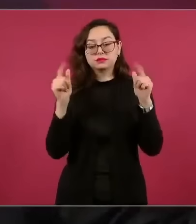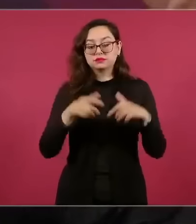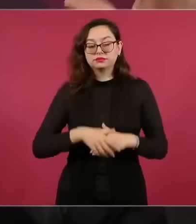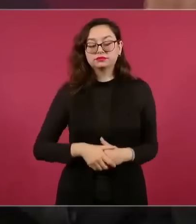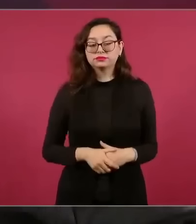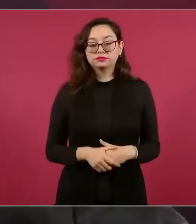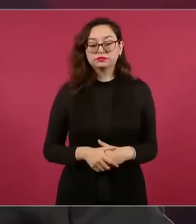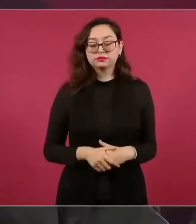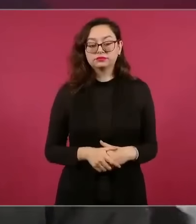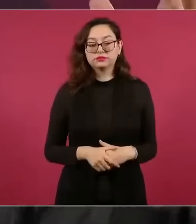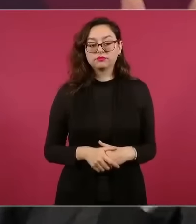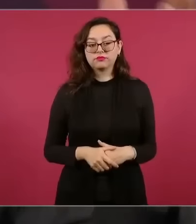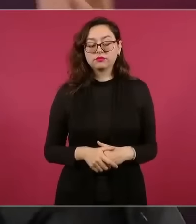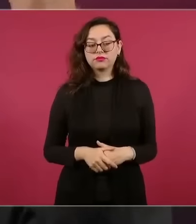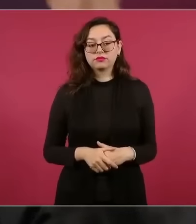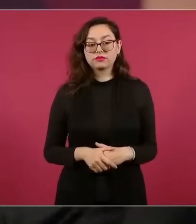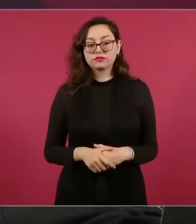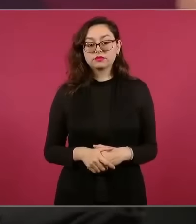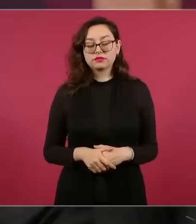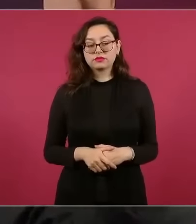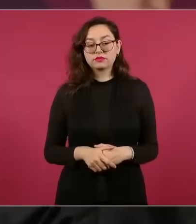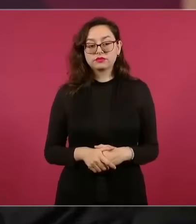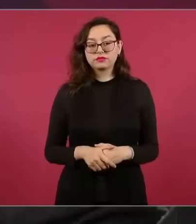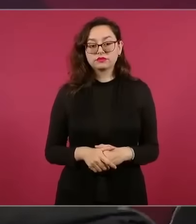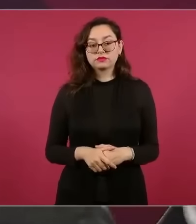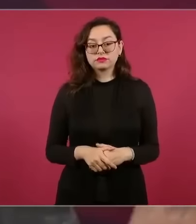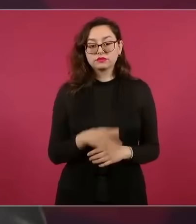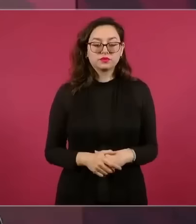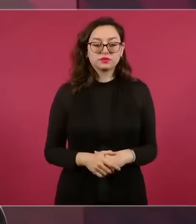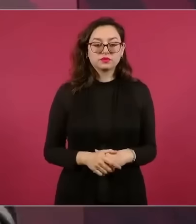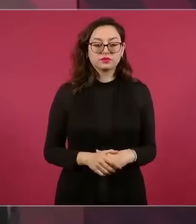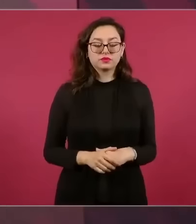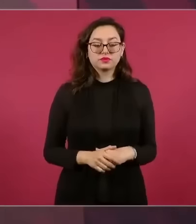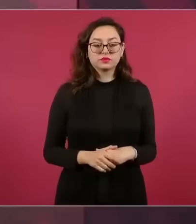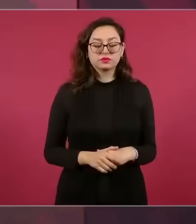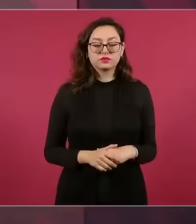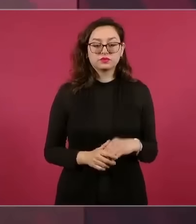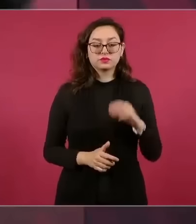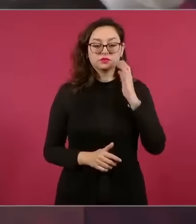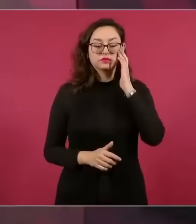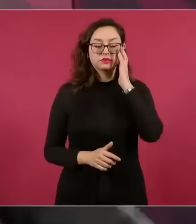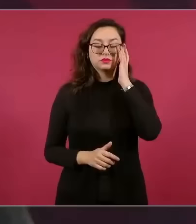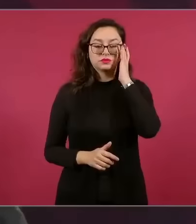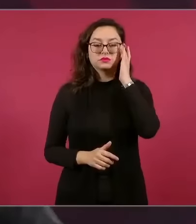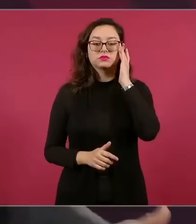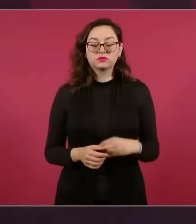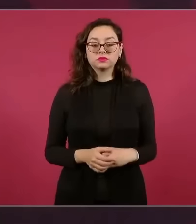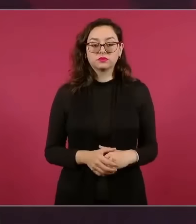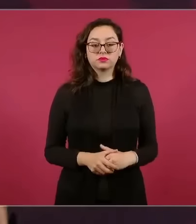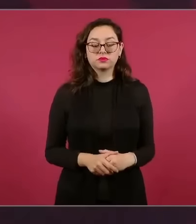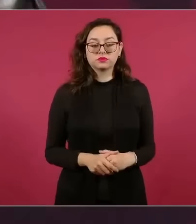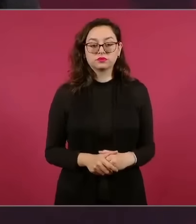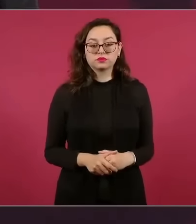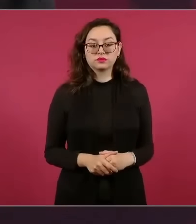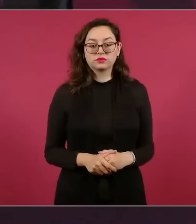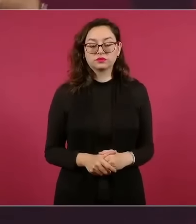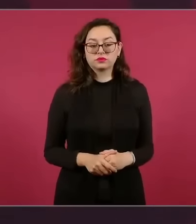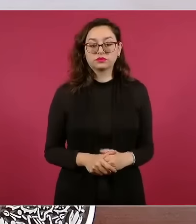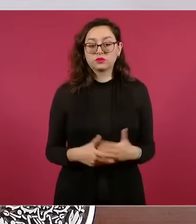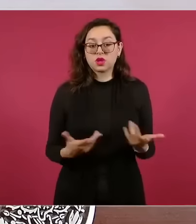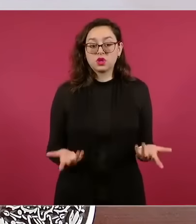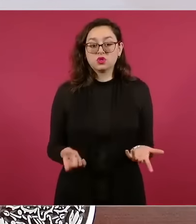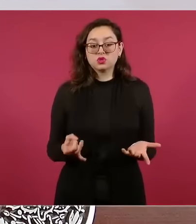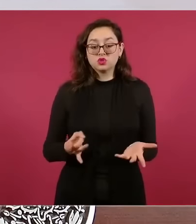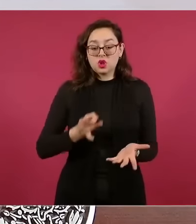nada más de saber, de enterarse, de que sigue siendo el coordinador